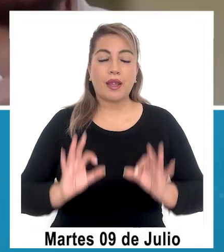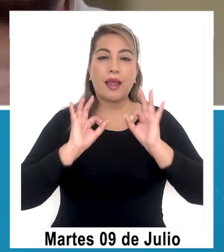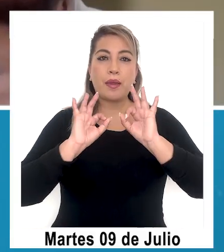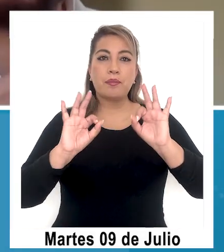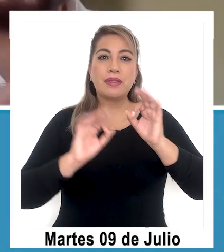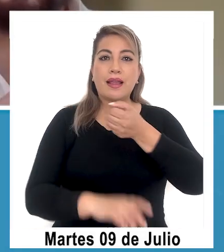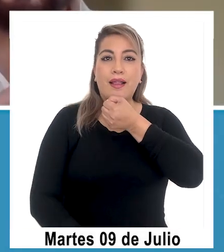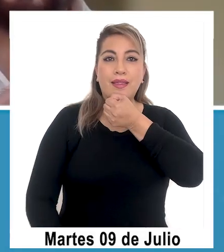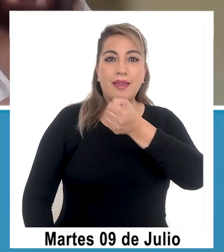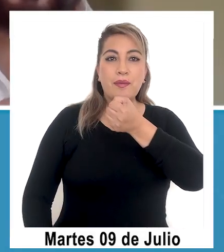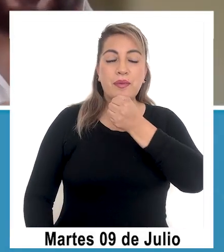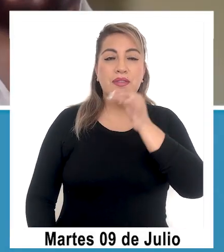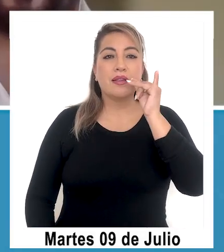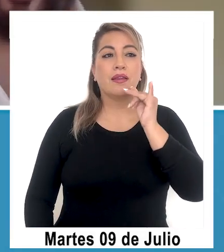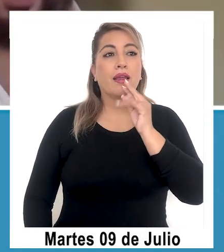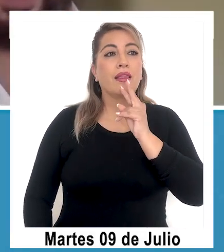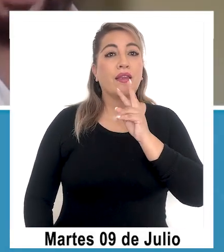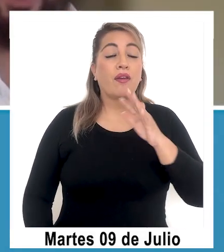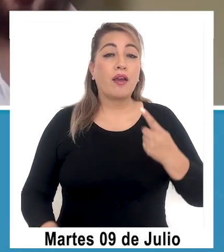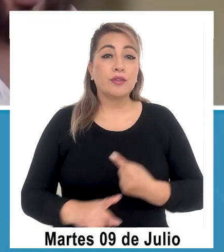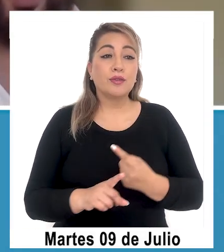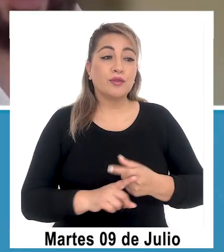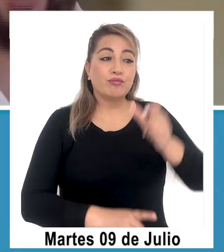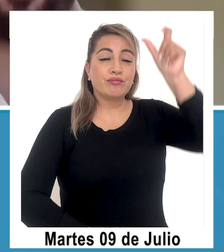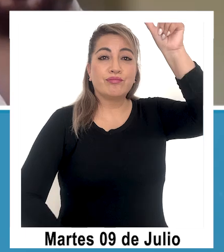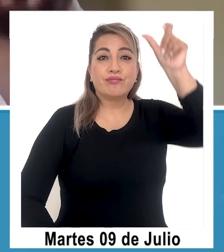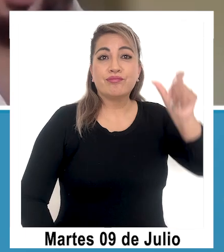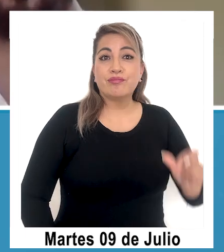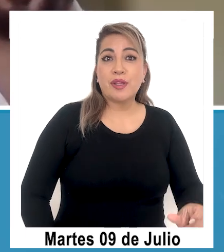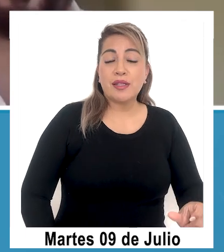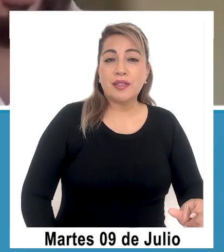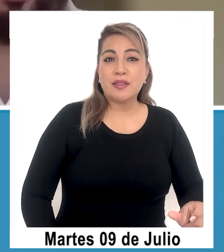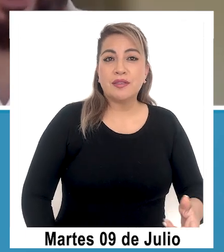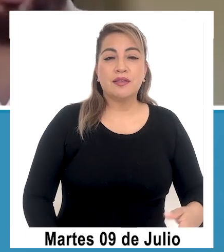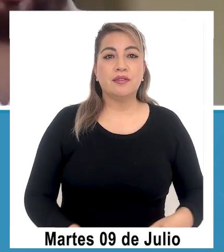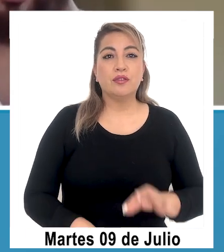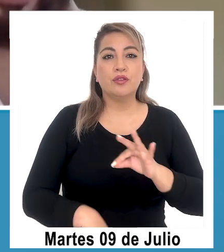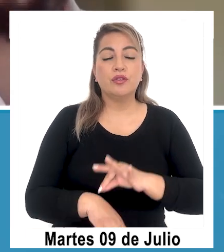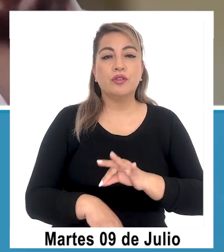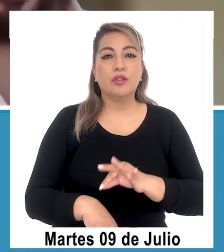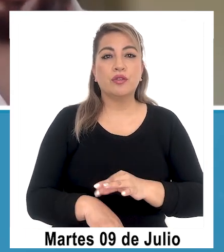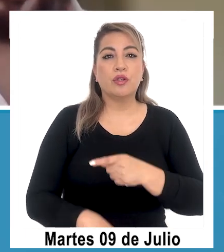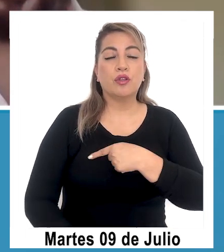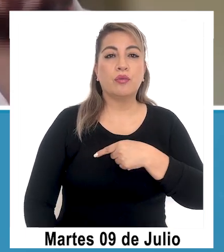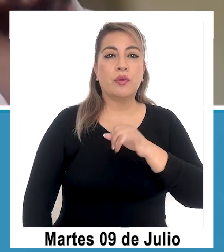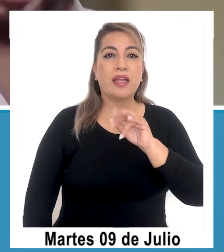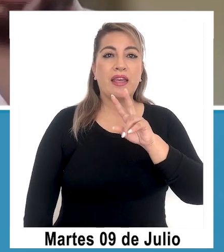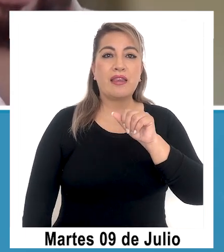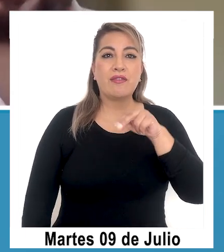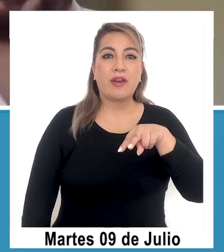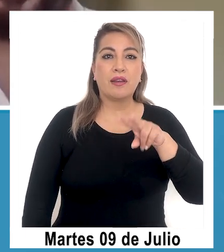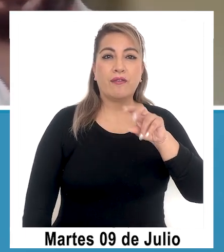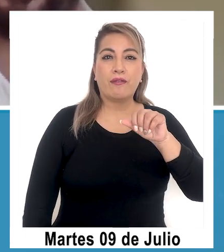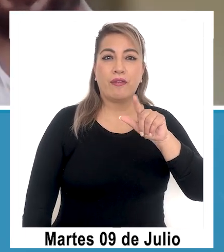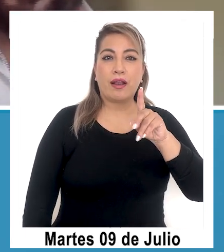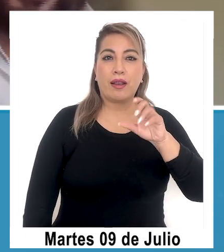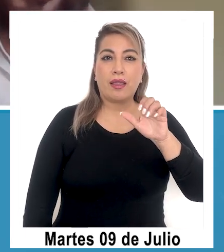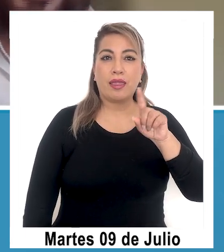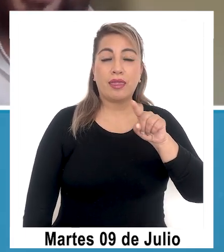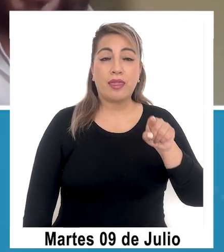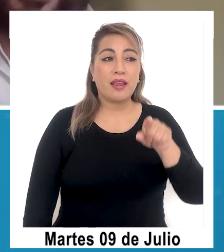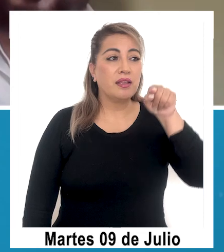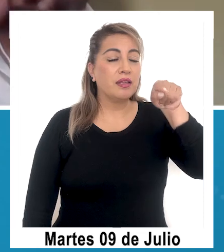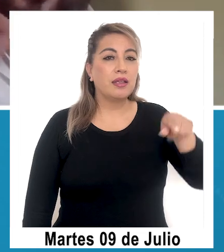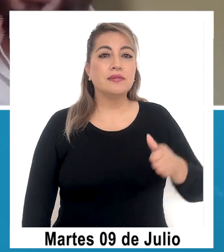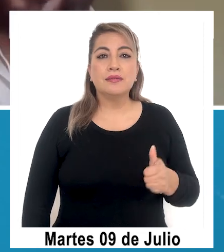Especial de Prensa en Iquique Televisión, en esta oportunidad vamos a conversar con el doctor Iván Valdés, que